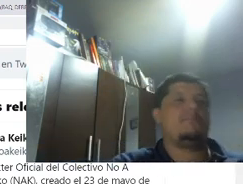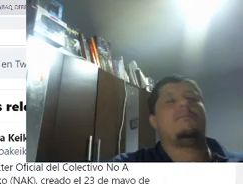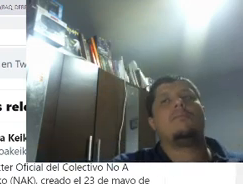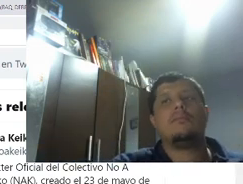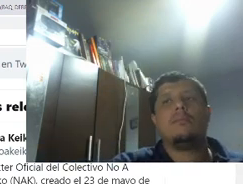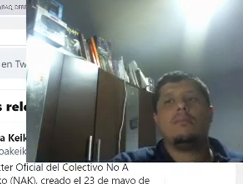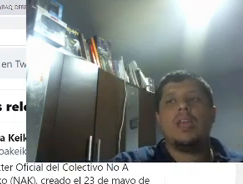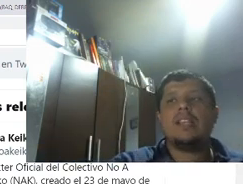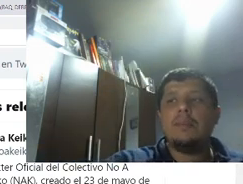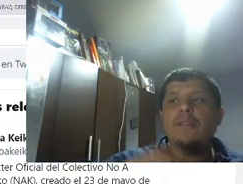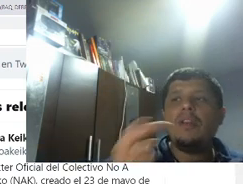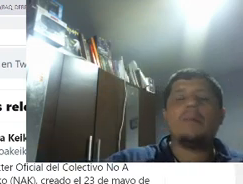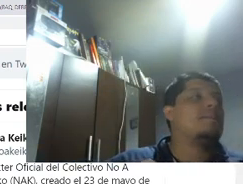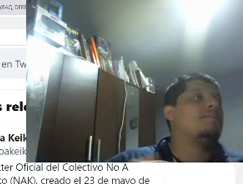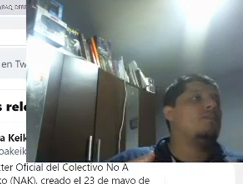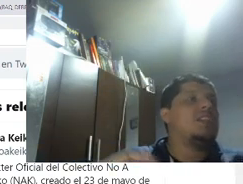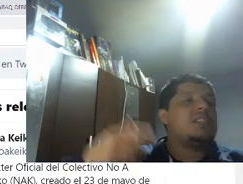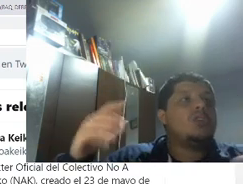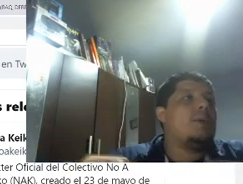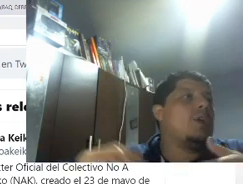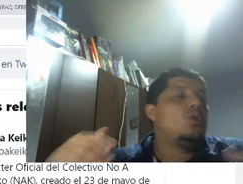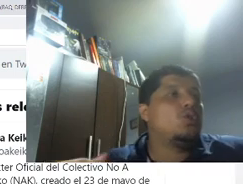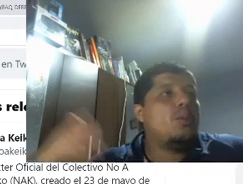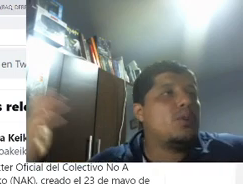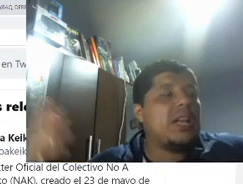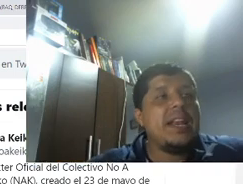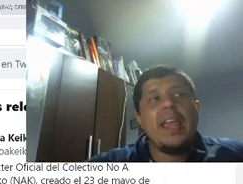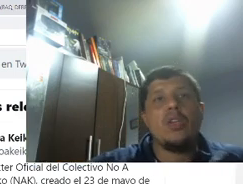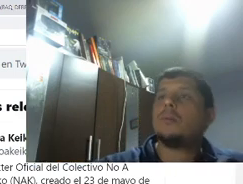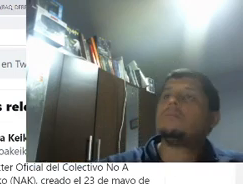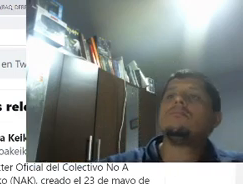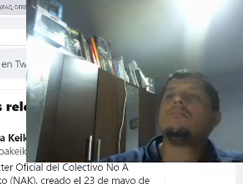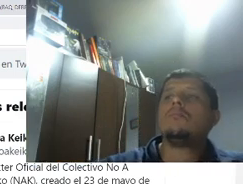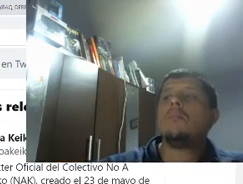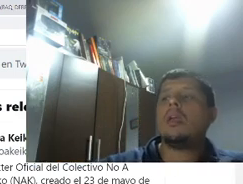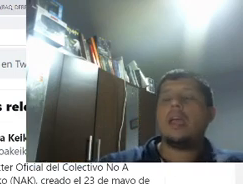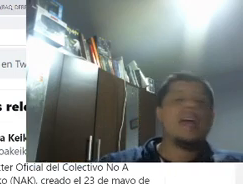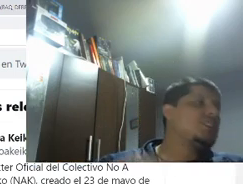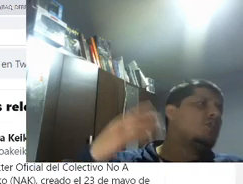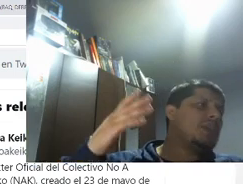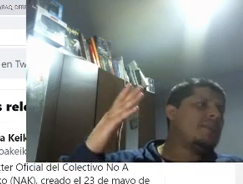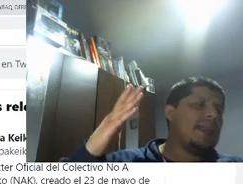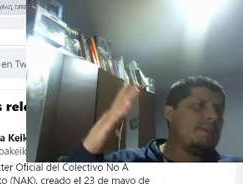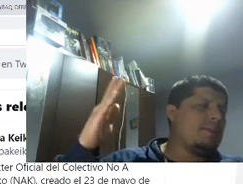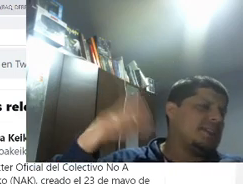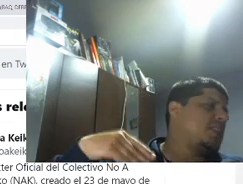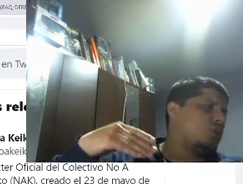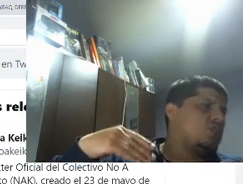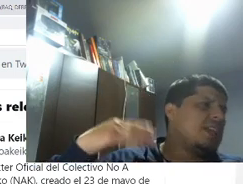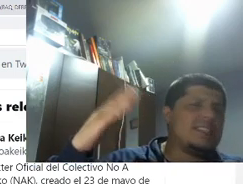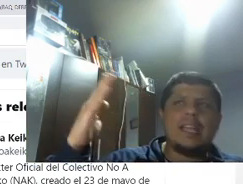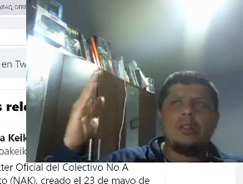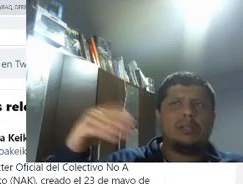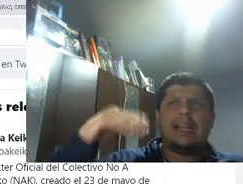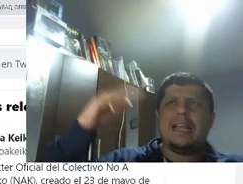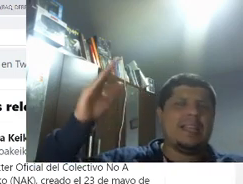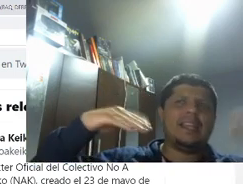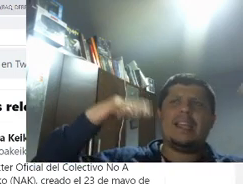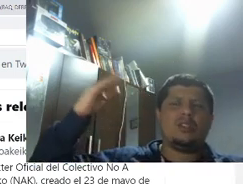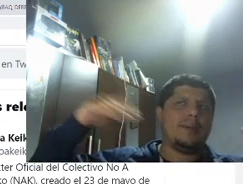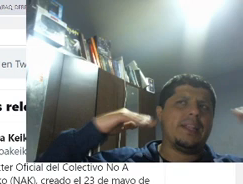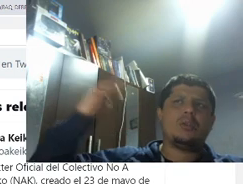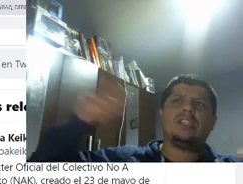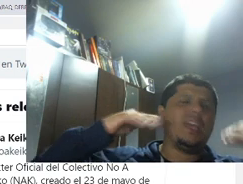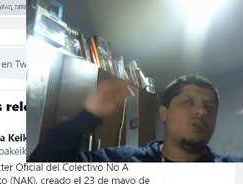firma. Es en mi firma. Y el señor Cavero no supo salir de ello. Ha sido víctima de memes. De hecho, lo sigue siendo. O la